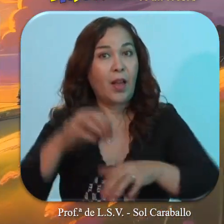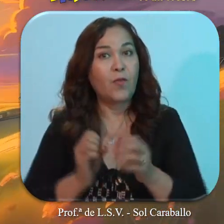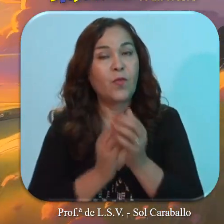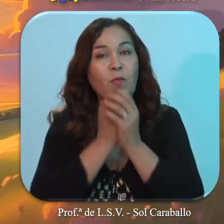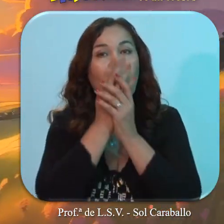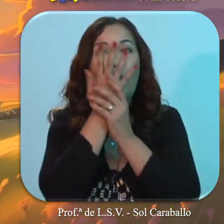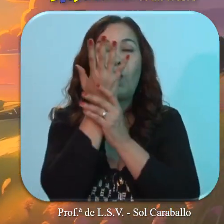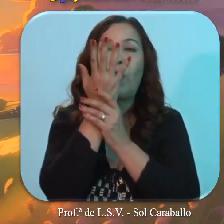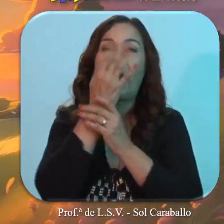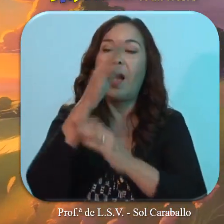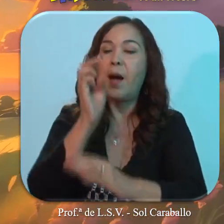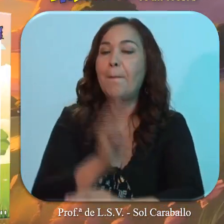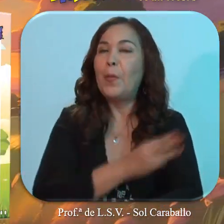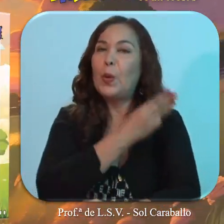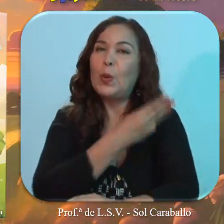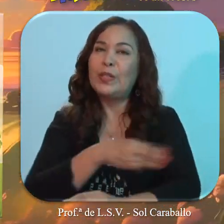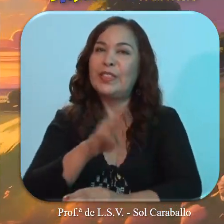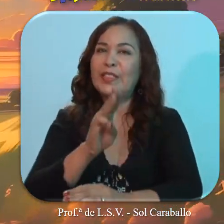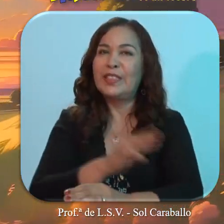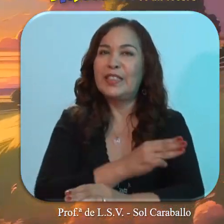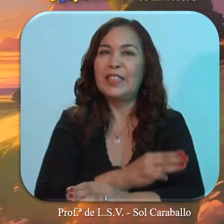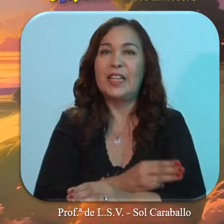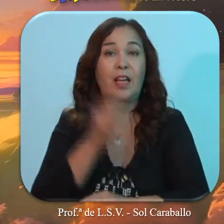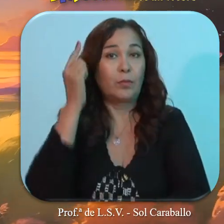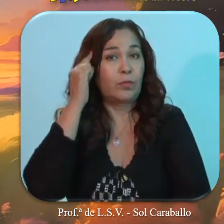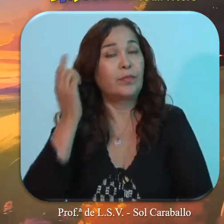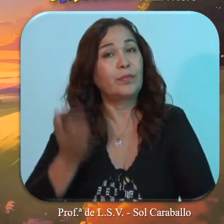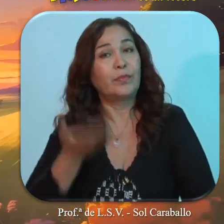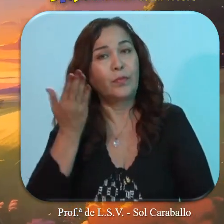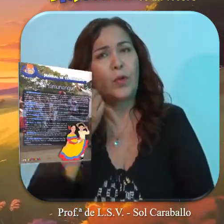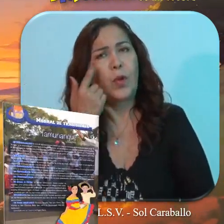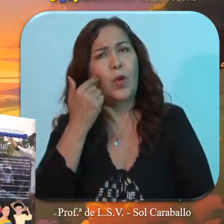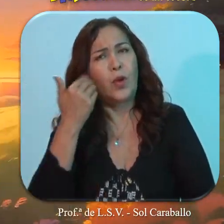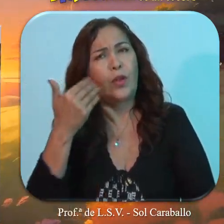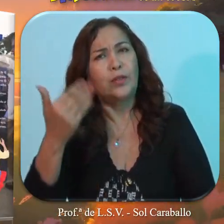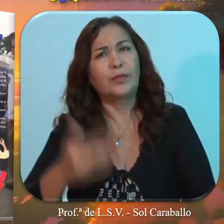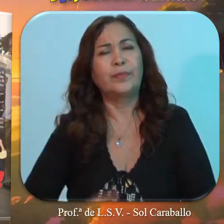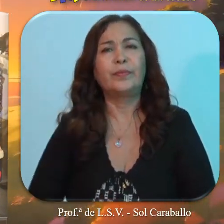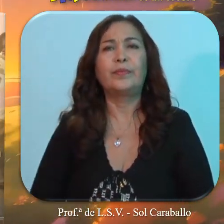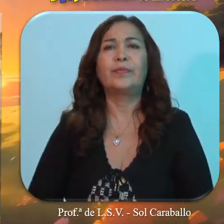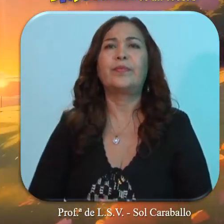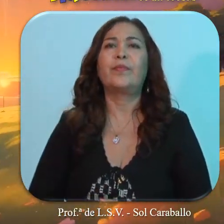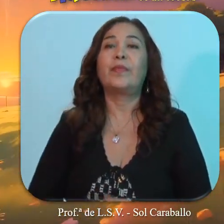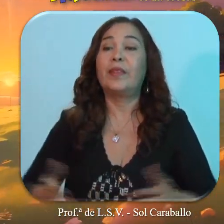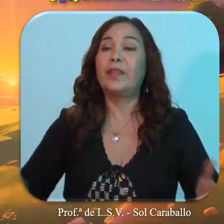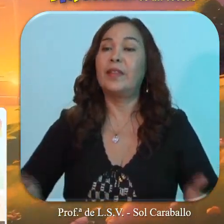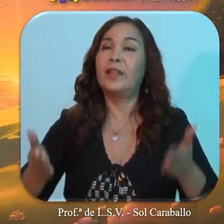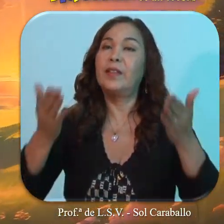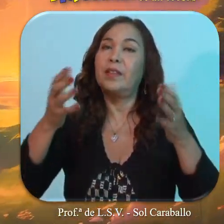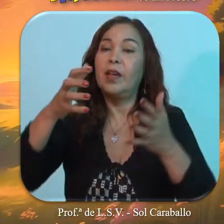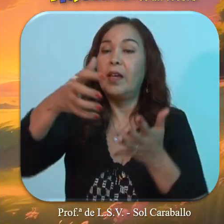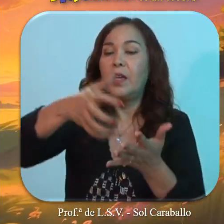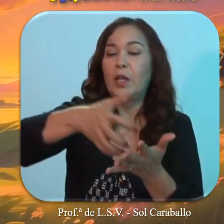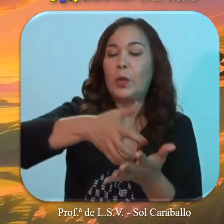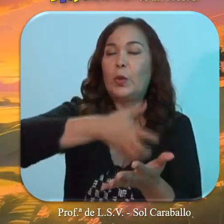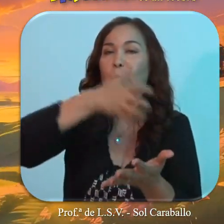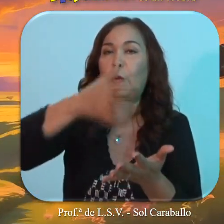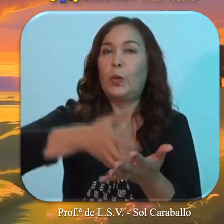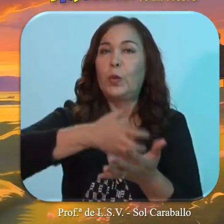fauna, flora, música, efemérides, tradiciones, Incentivo a la